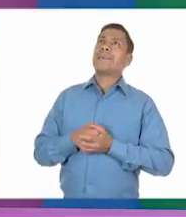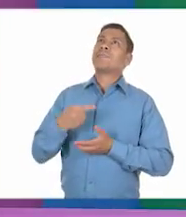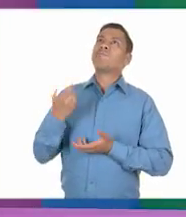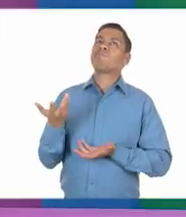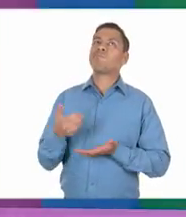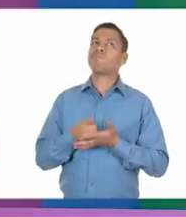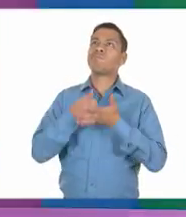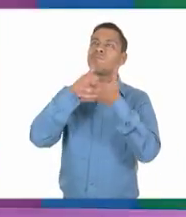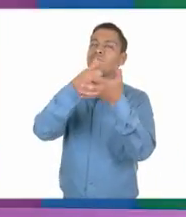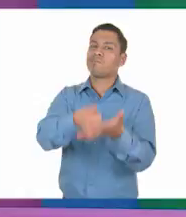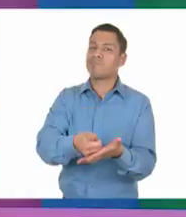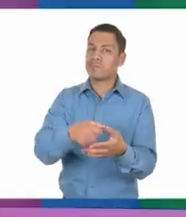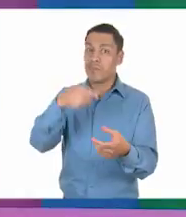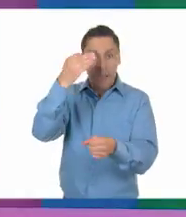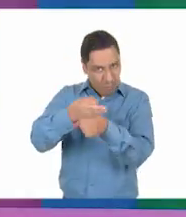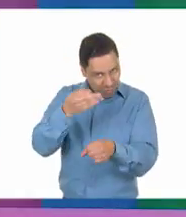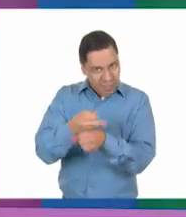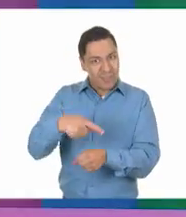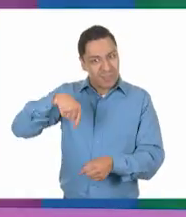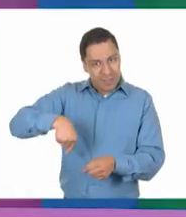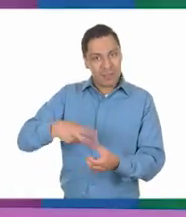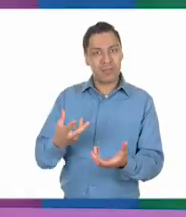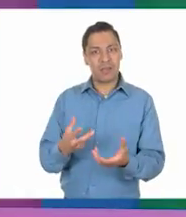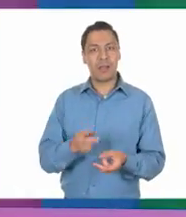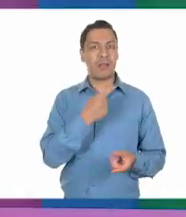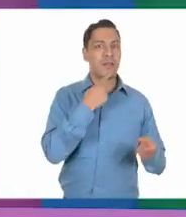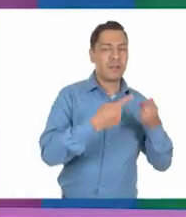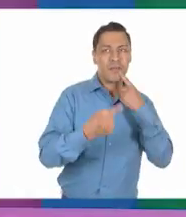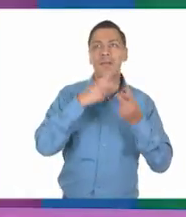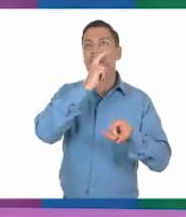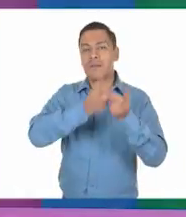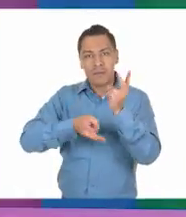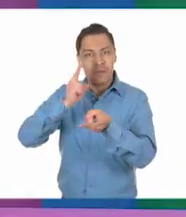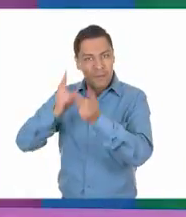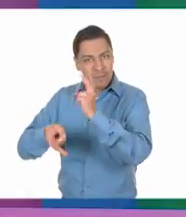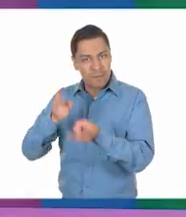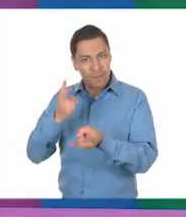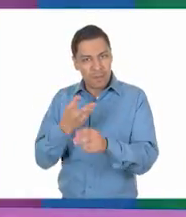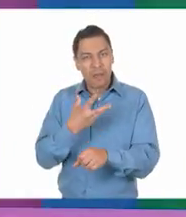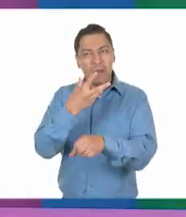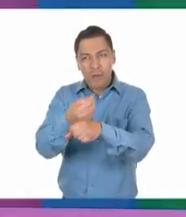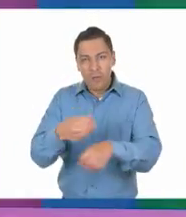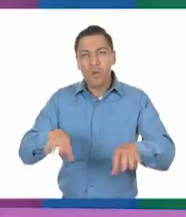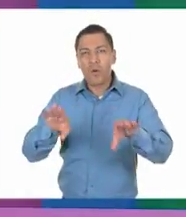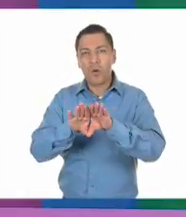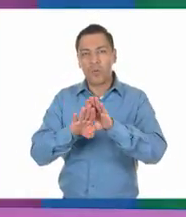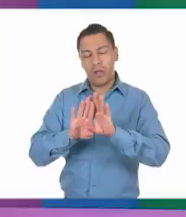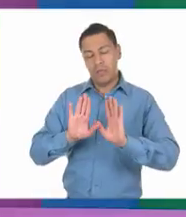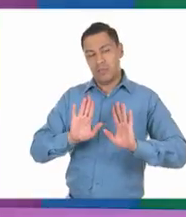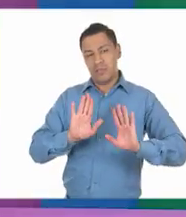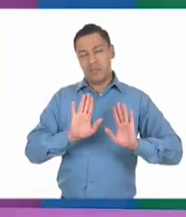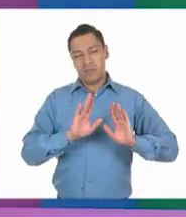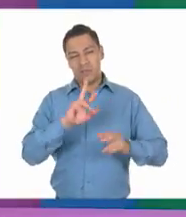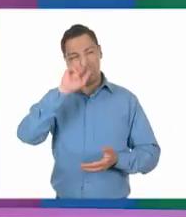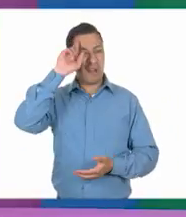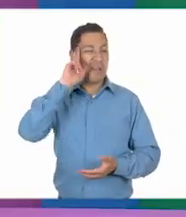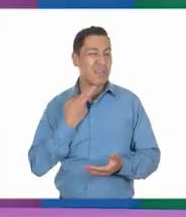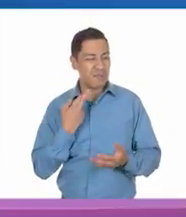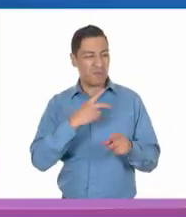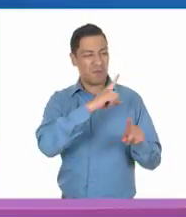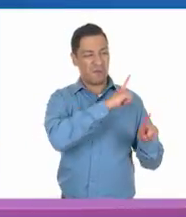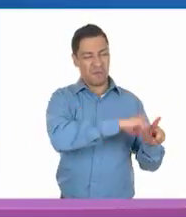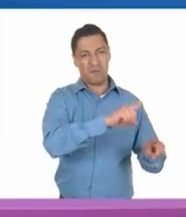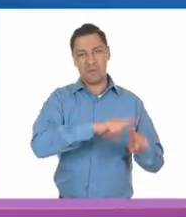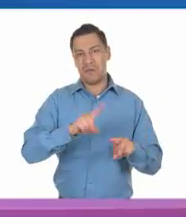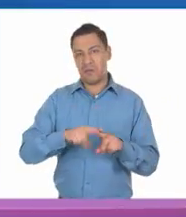estrategia es justo lo que estamos haciendo ahorita. Hablar sobre este tipo de situaciones y no evitarlas en nuestras conversaciones. Así es.